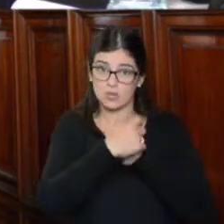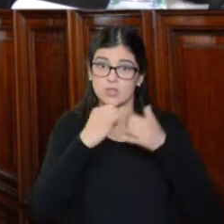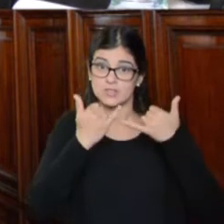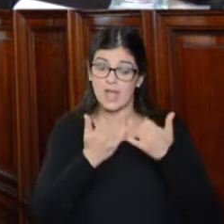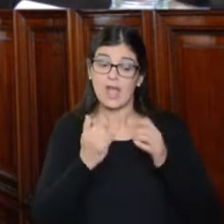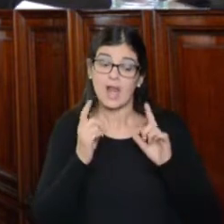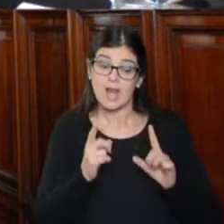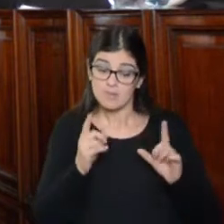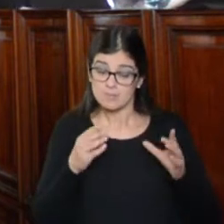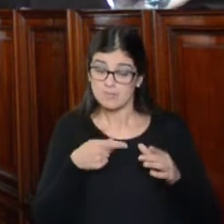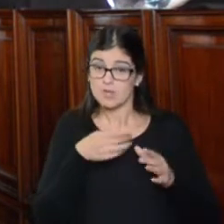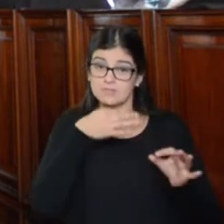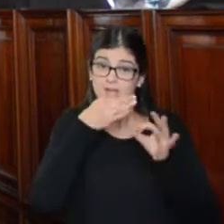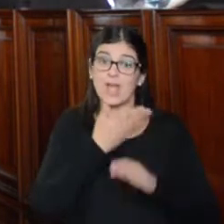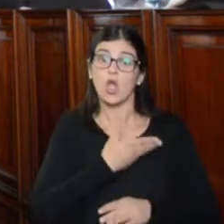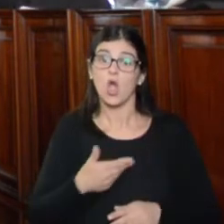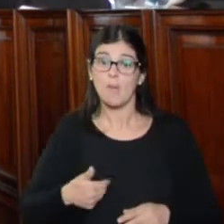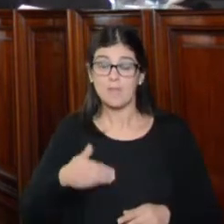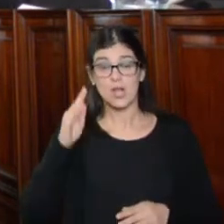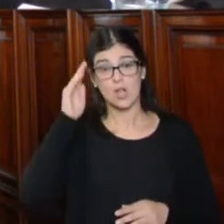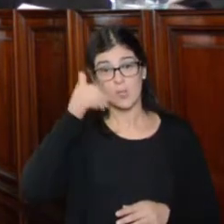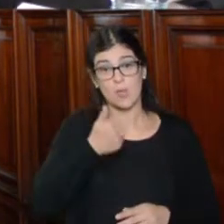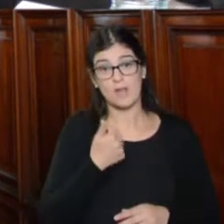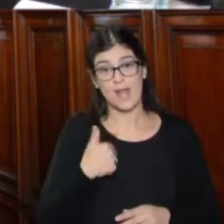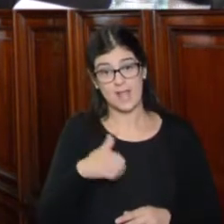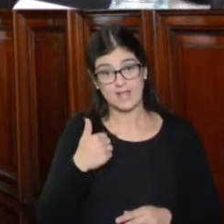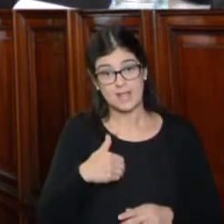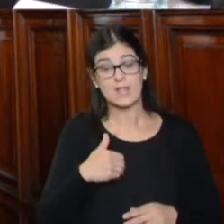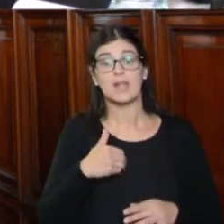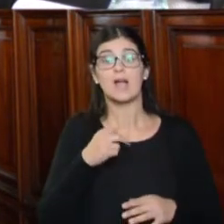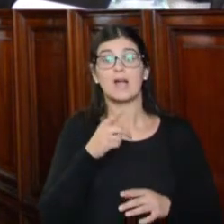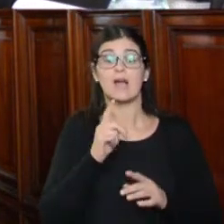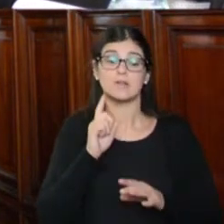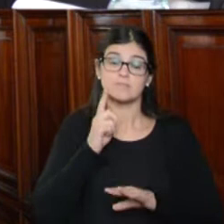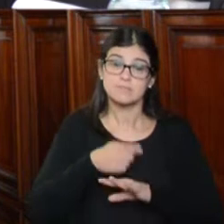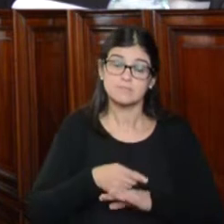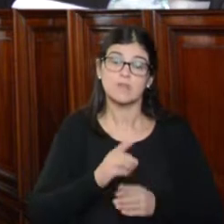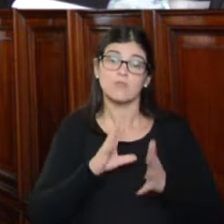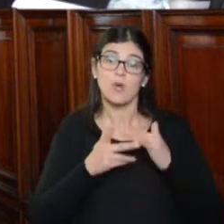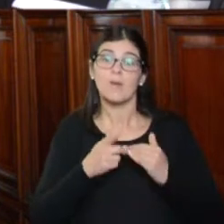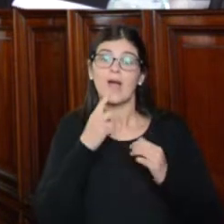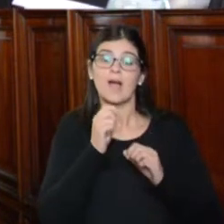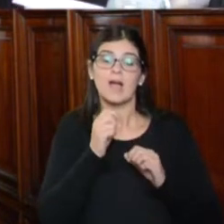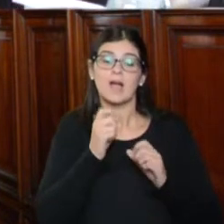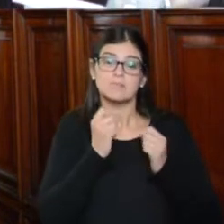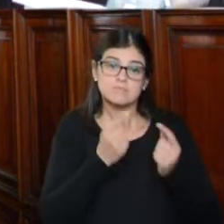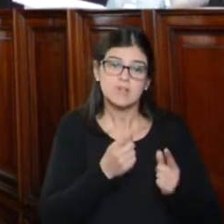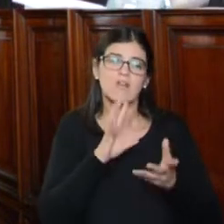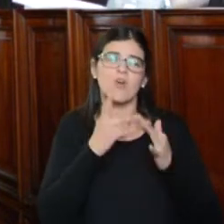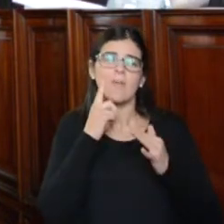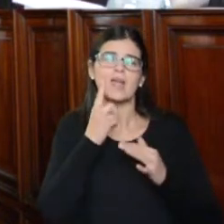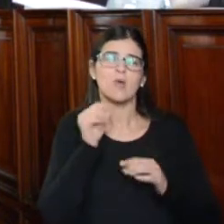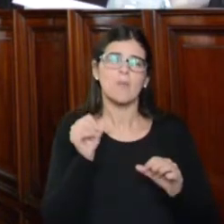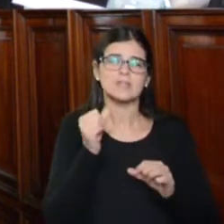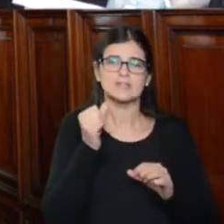En las mismas se señala que el gobierno de la República Argentina ejecutaría acciones destinadas a desacreditar y criminalizar